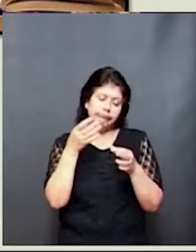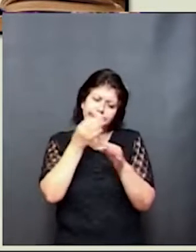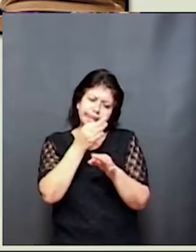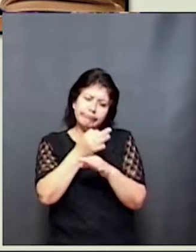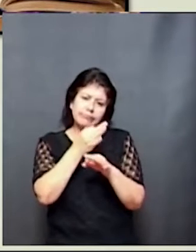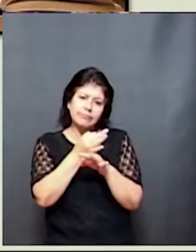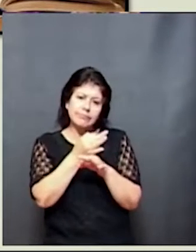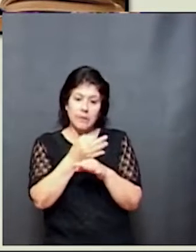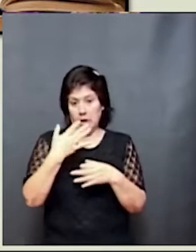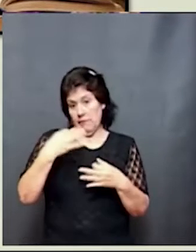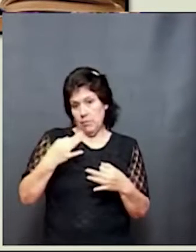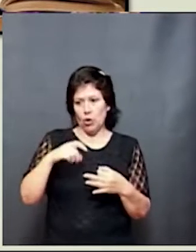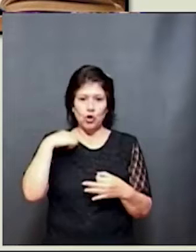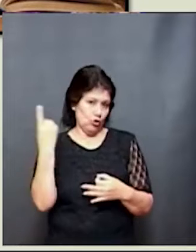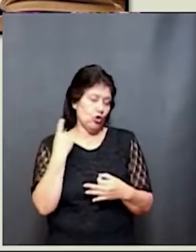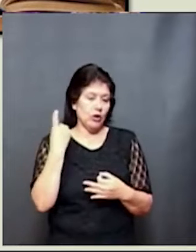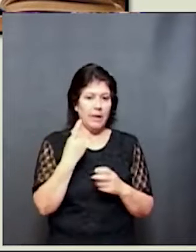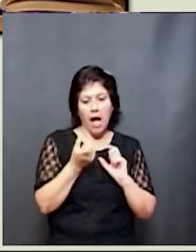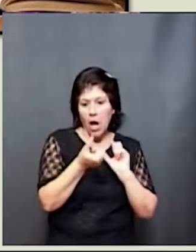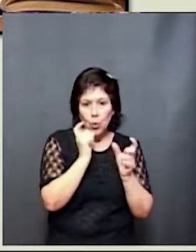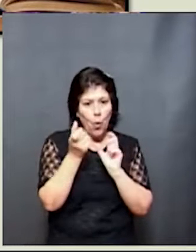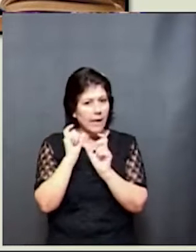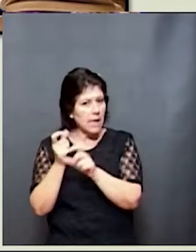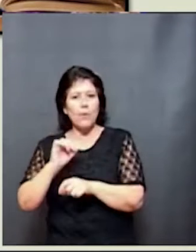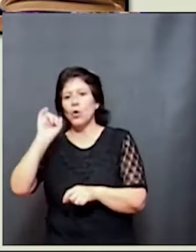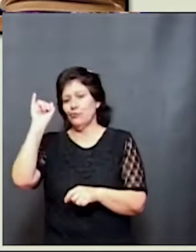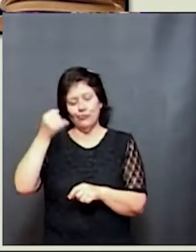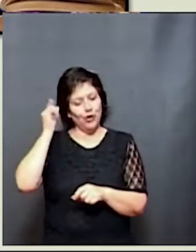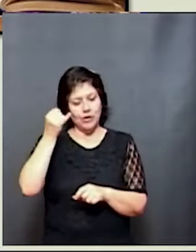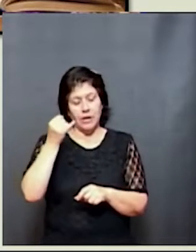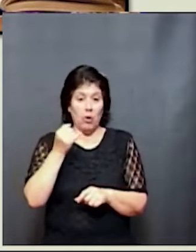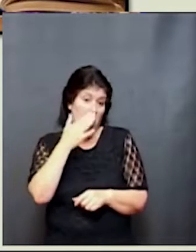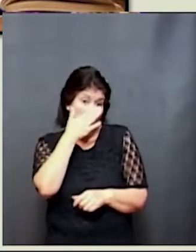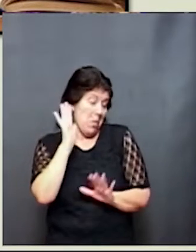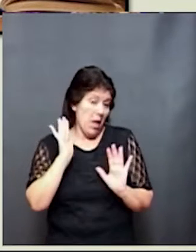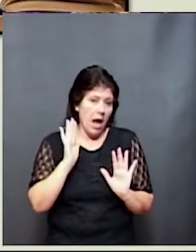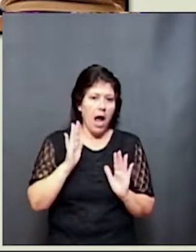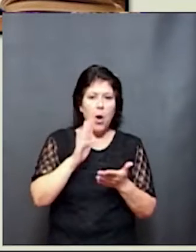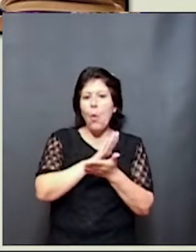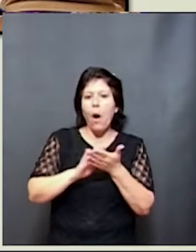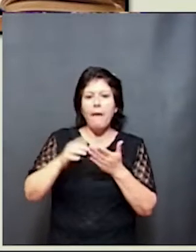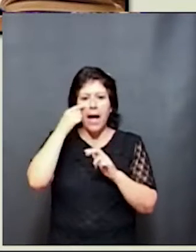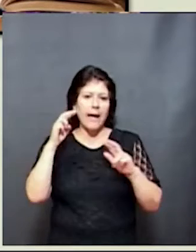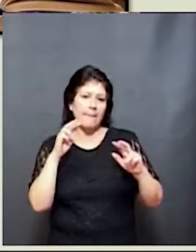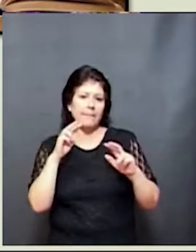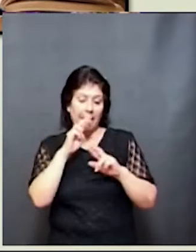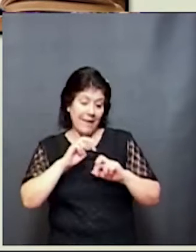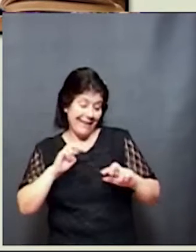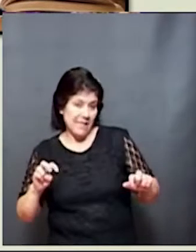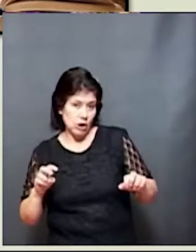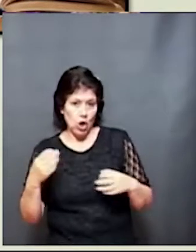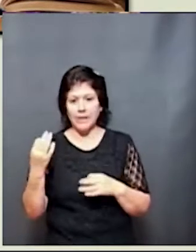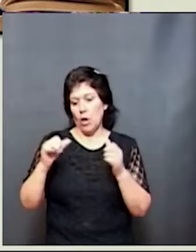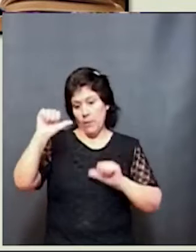necesitamos renovarnos y también actualizarnos sobre las nuevas investigaciones neurocientíficas que nos dicen que estos nenes